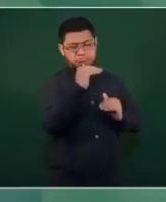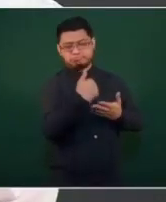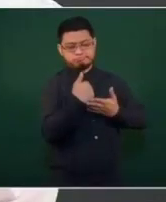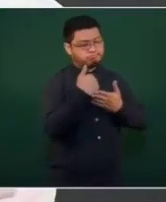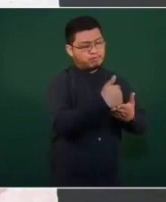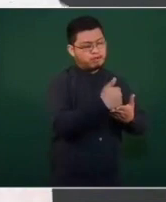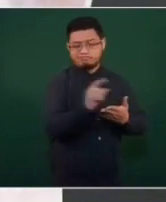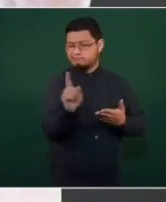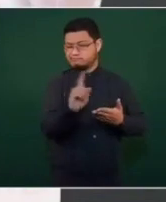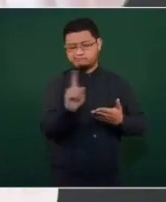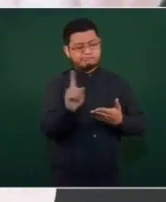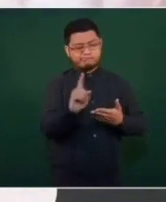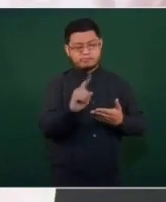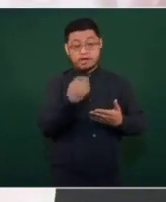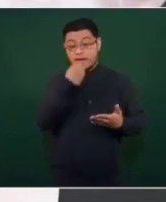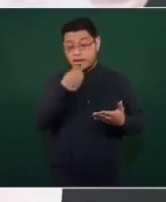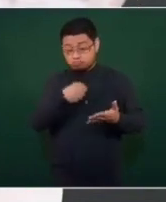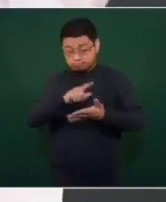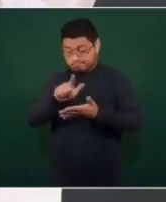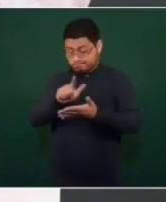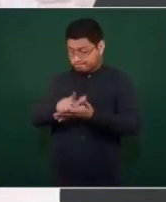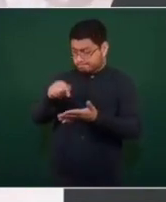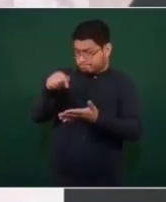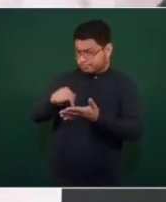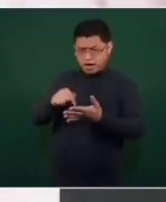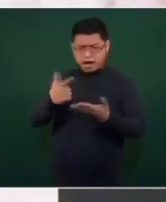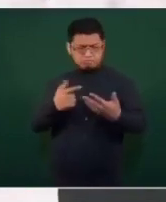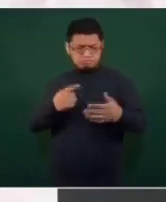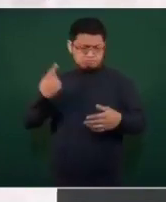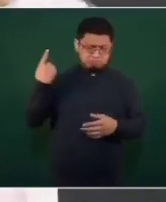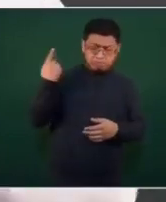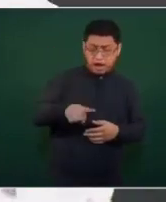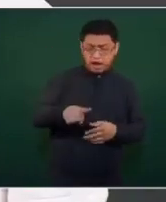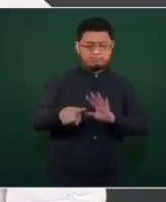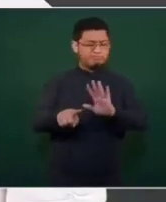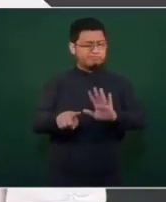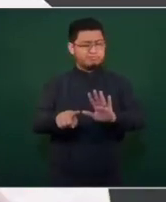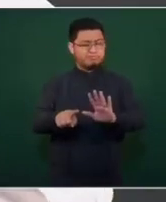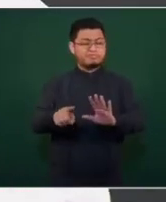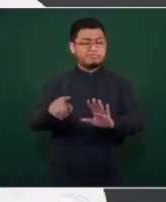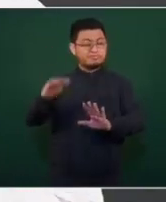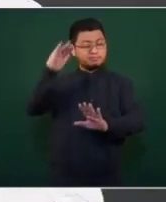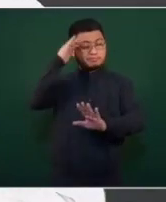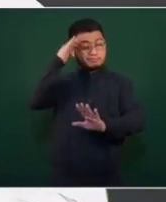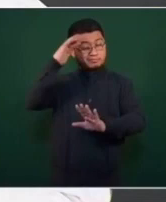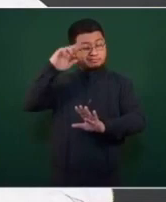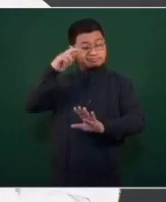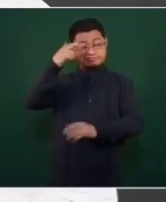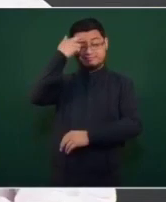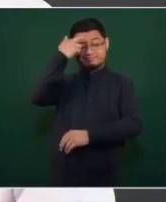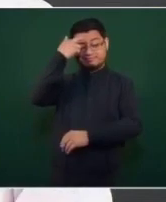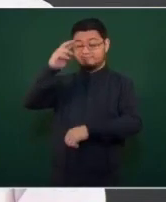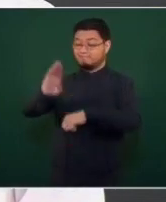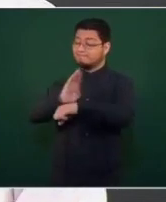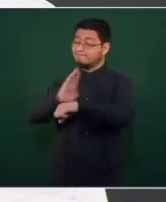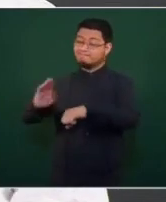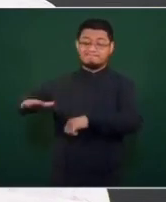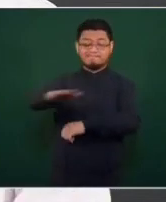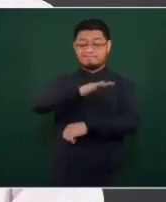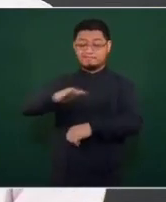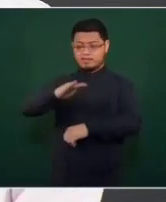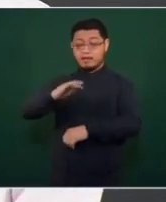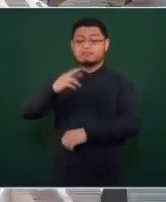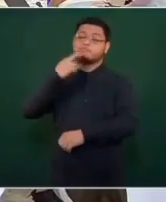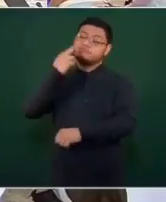siempre tenemos que pensar en el interés público. Esa es nuestra responsabilidad como